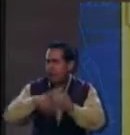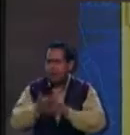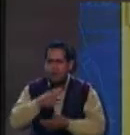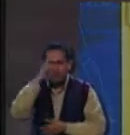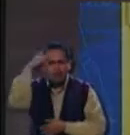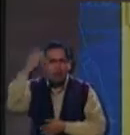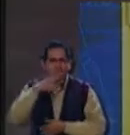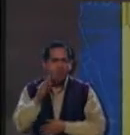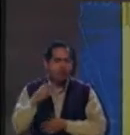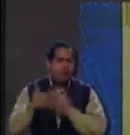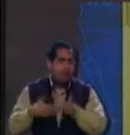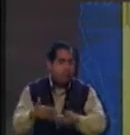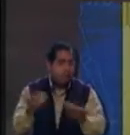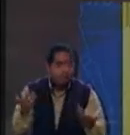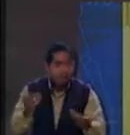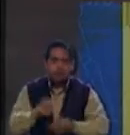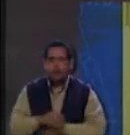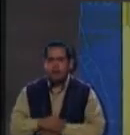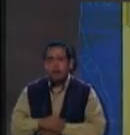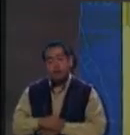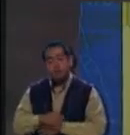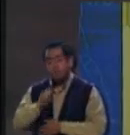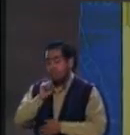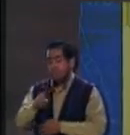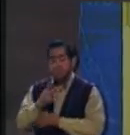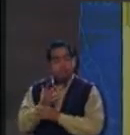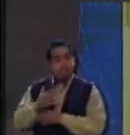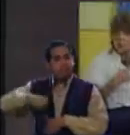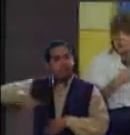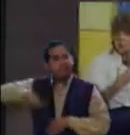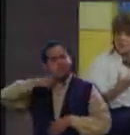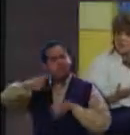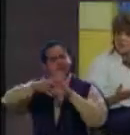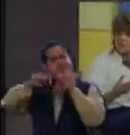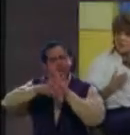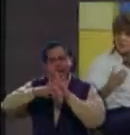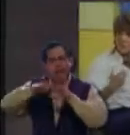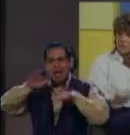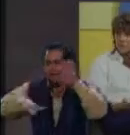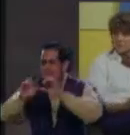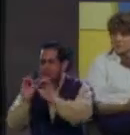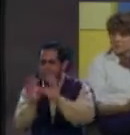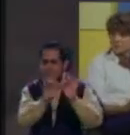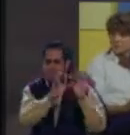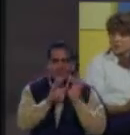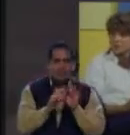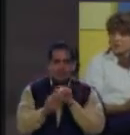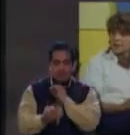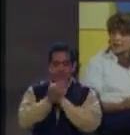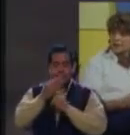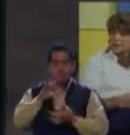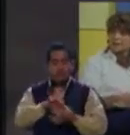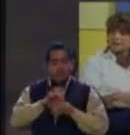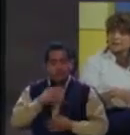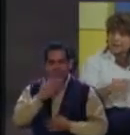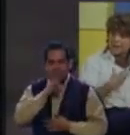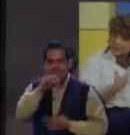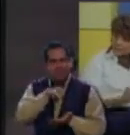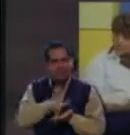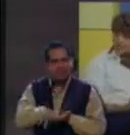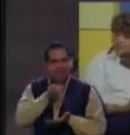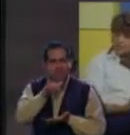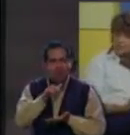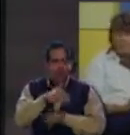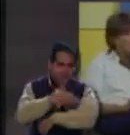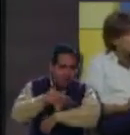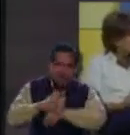con mayor facilidad, ¿no? Y comentábamos que aun cuando estos factores a veces no se dan, en que te puedan